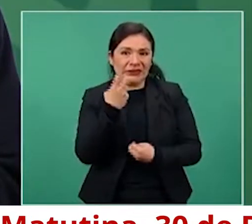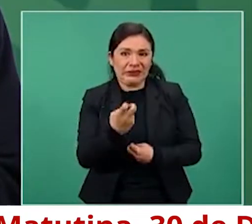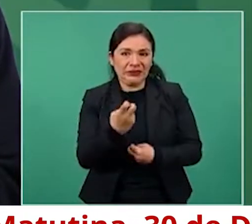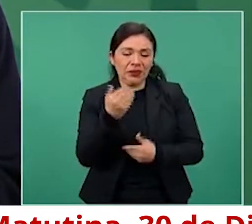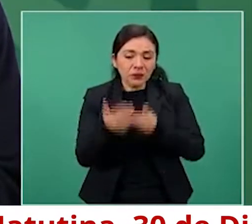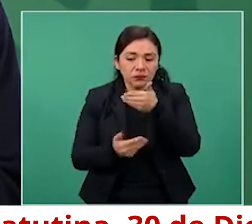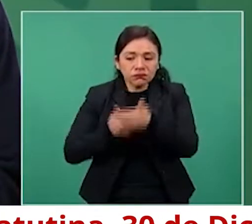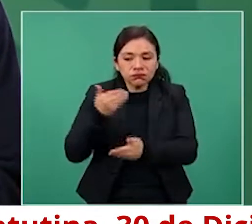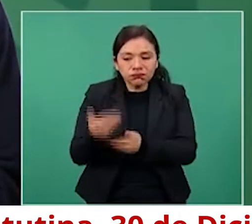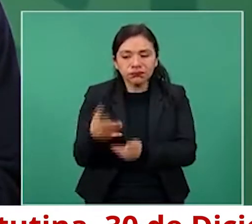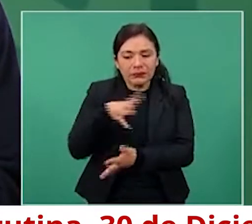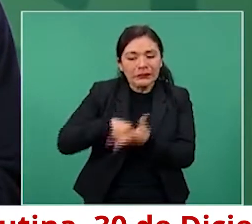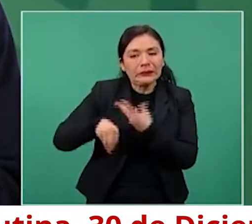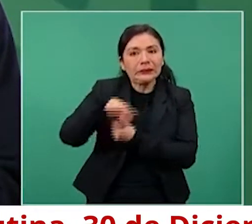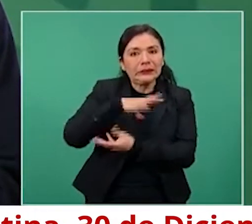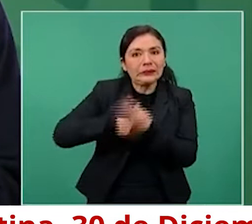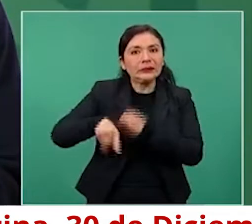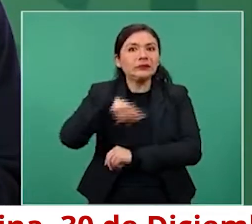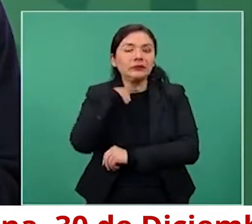para lo básico.